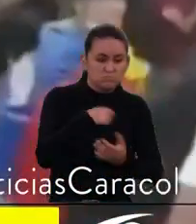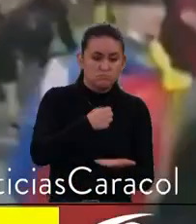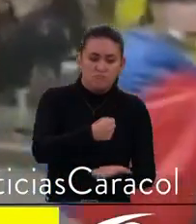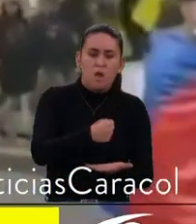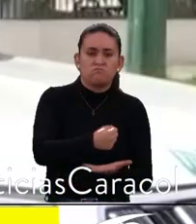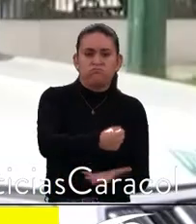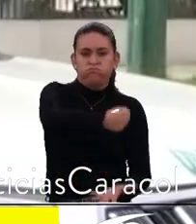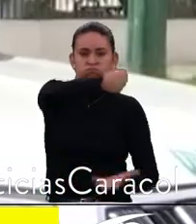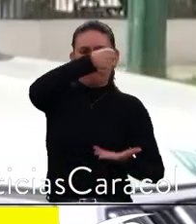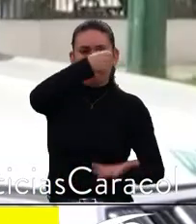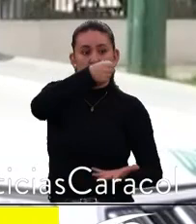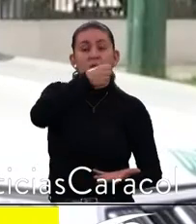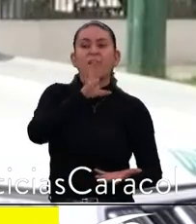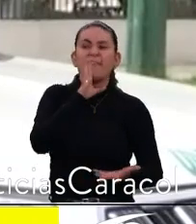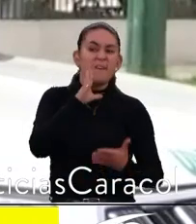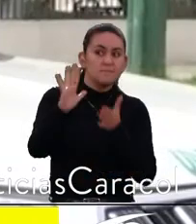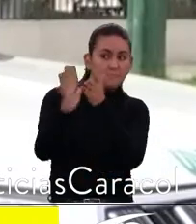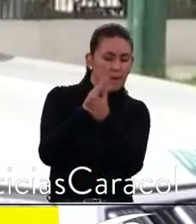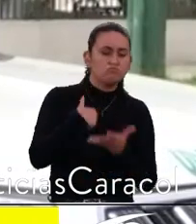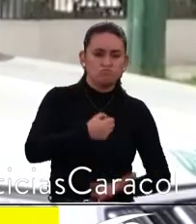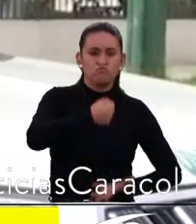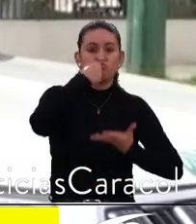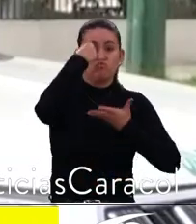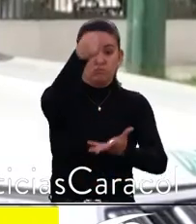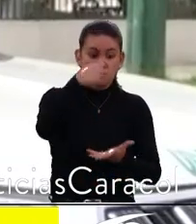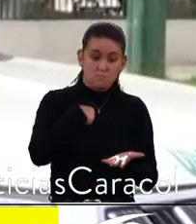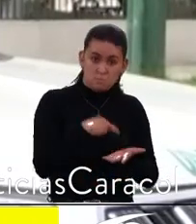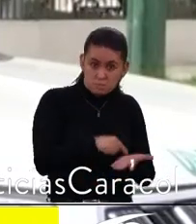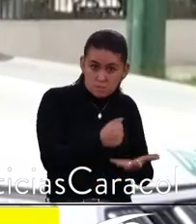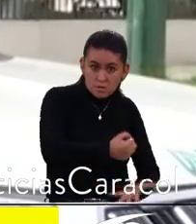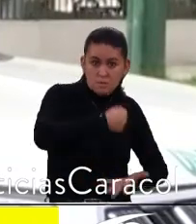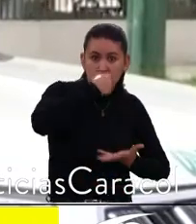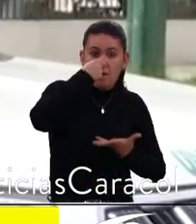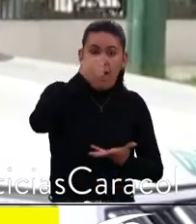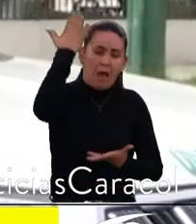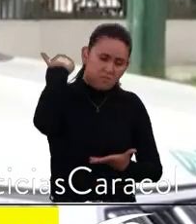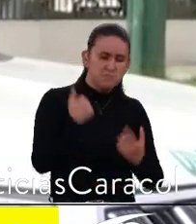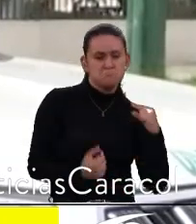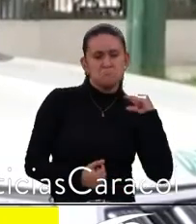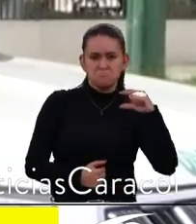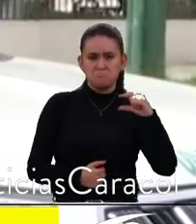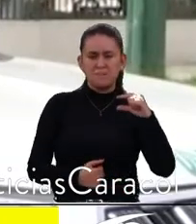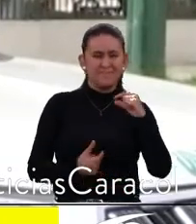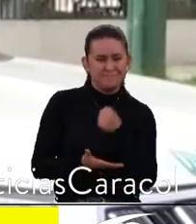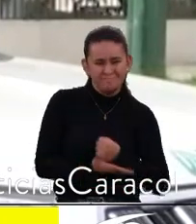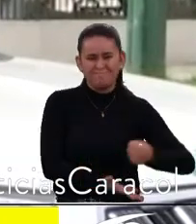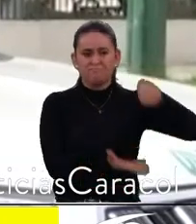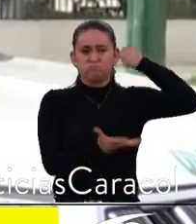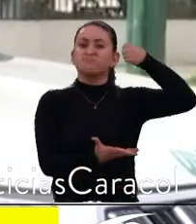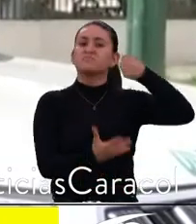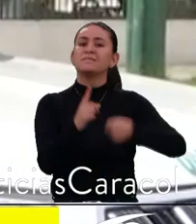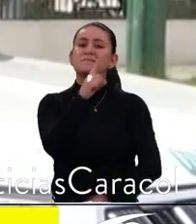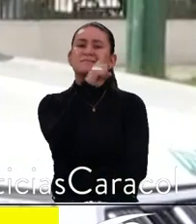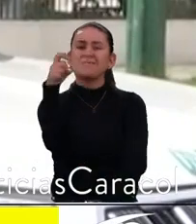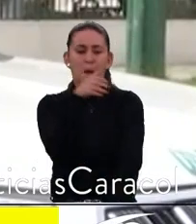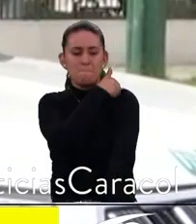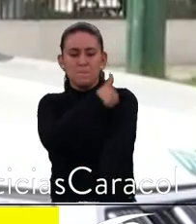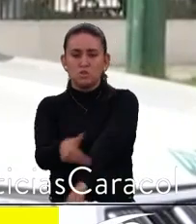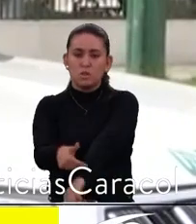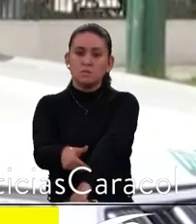De igual forma, la recompensa ha sido aumentada hasta 100 millones de pesos.